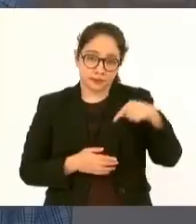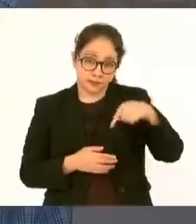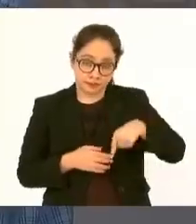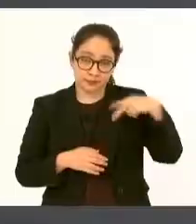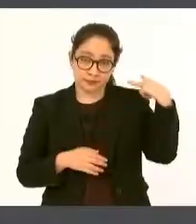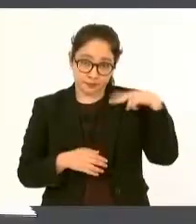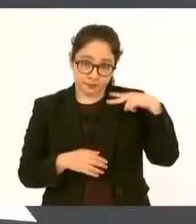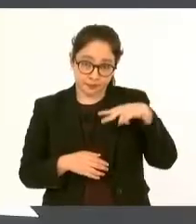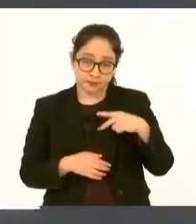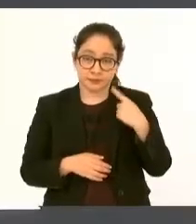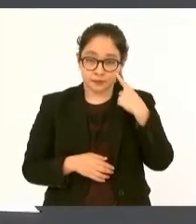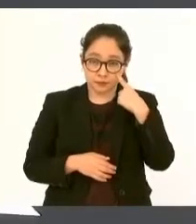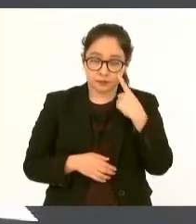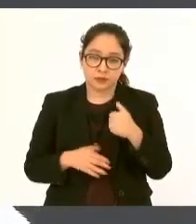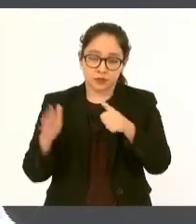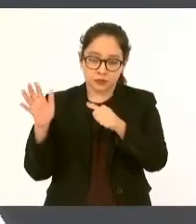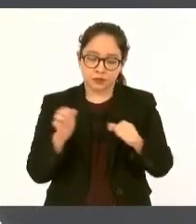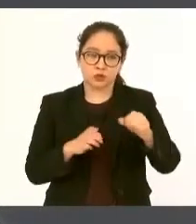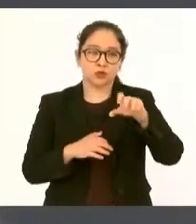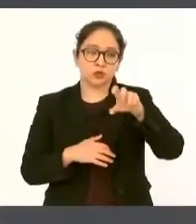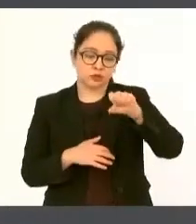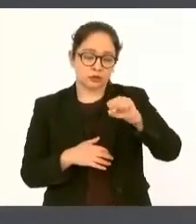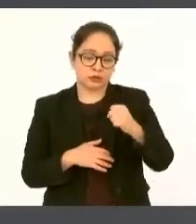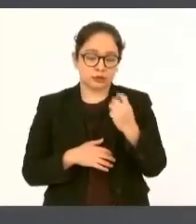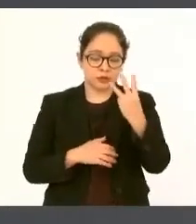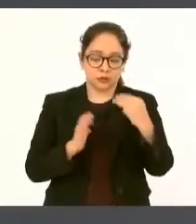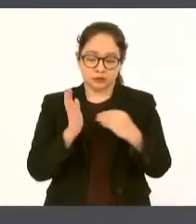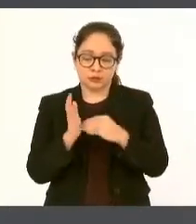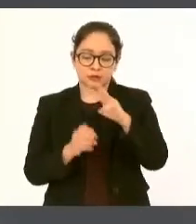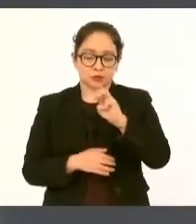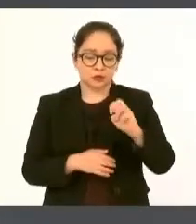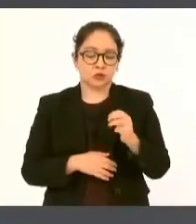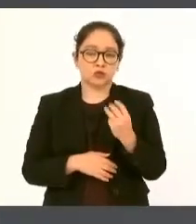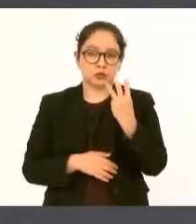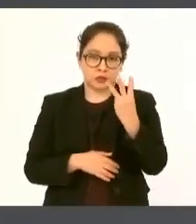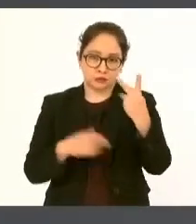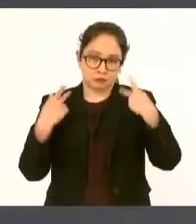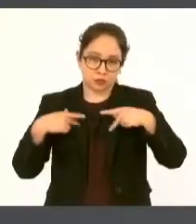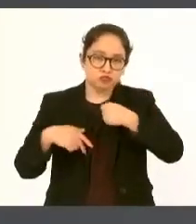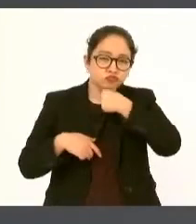663.303 adultos mayores tienen pensión